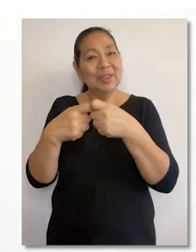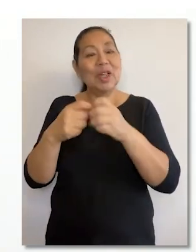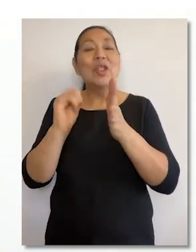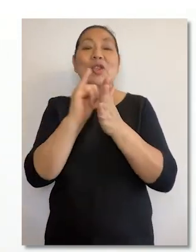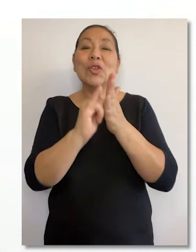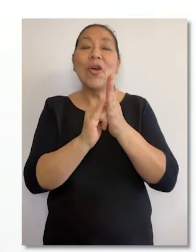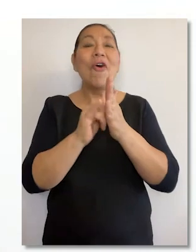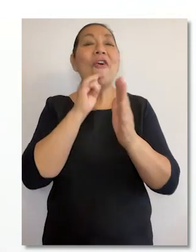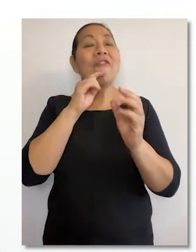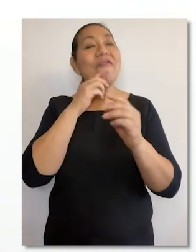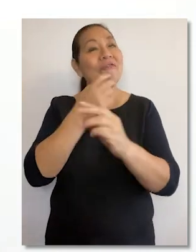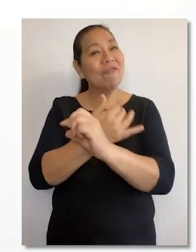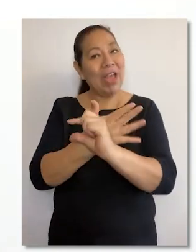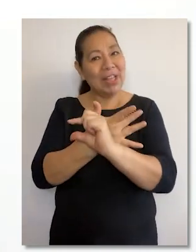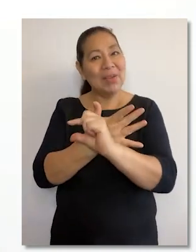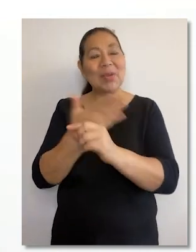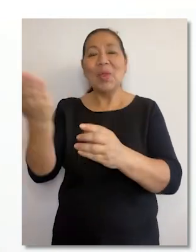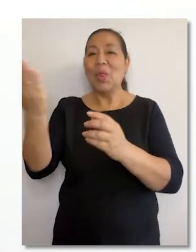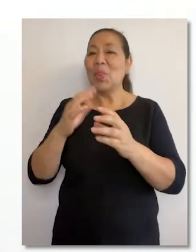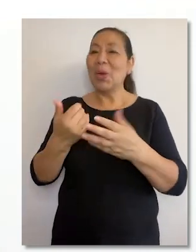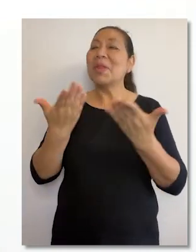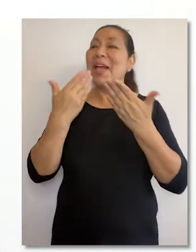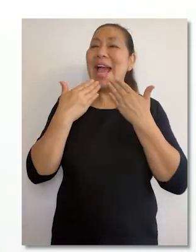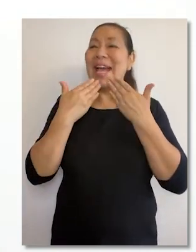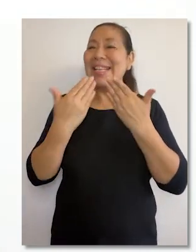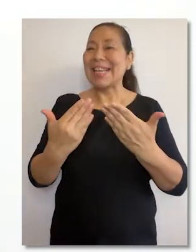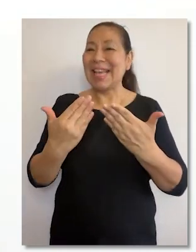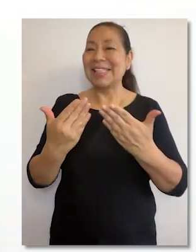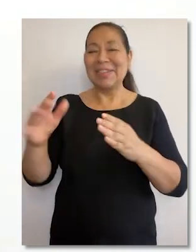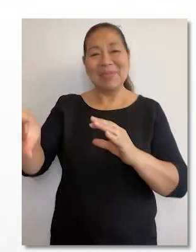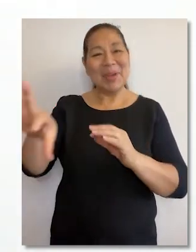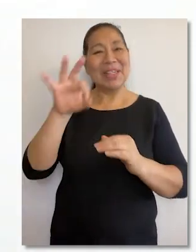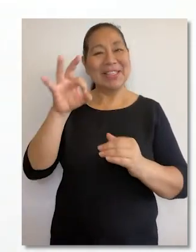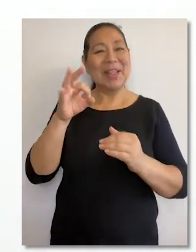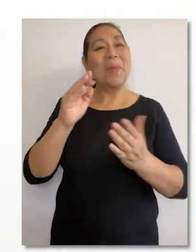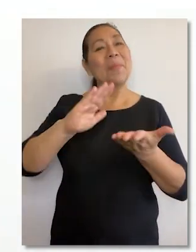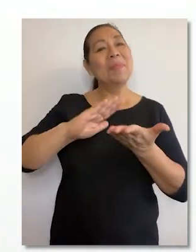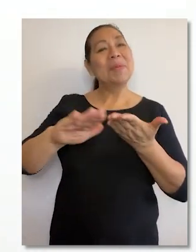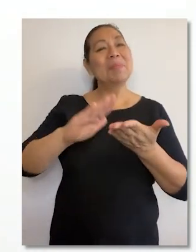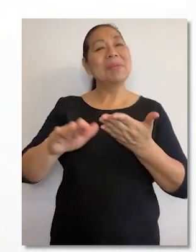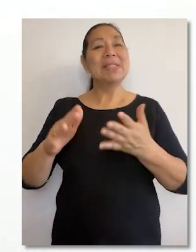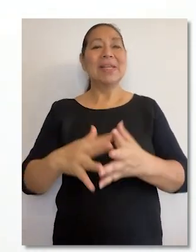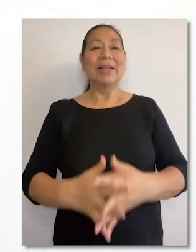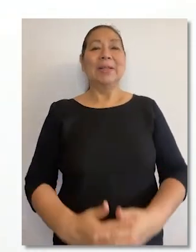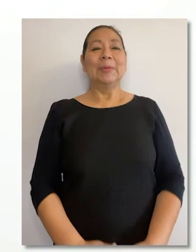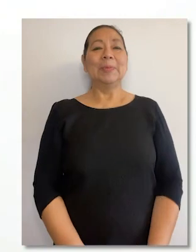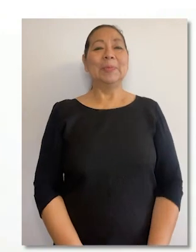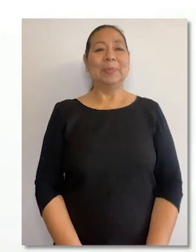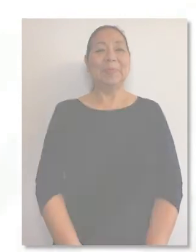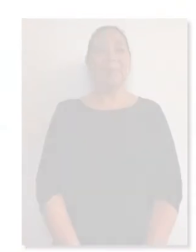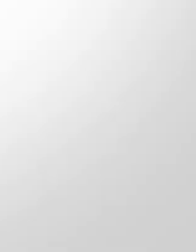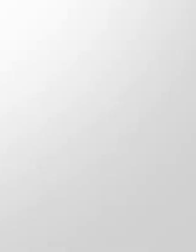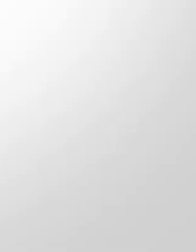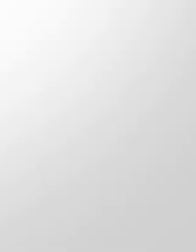seguirnos en nuestras cuentas de YouTube, Facebook, Instagram y Twitter. Muchas gracias por escogernos. Permiso.